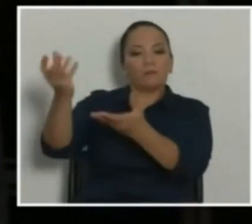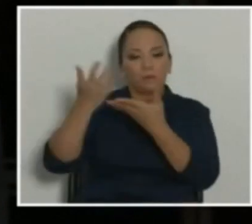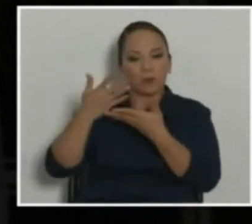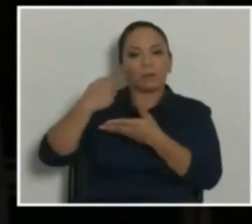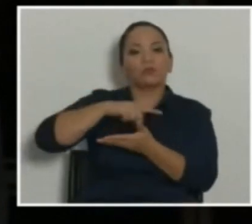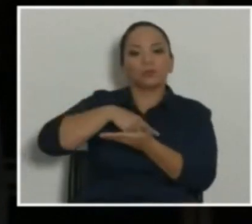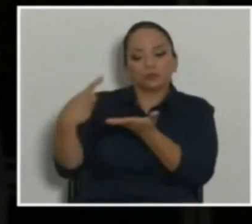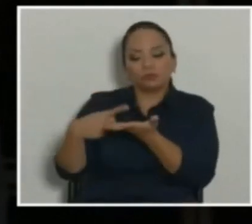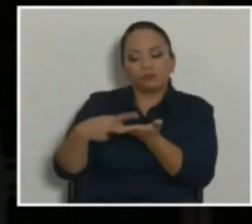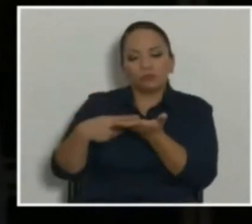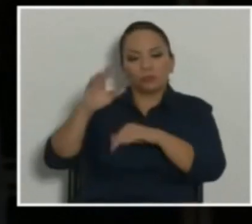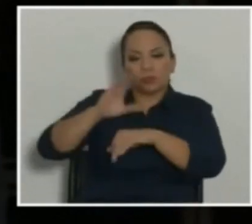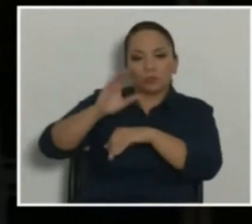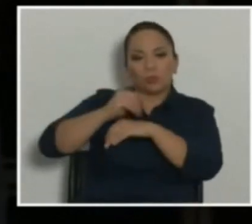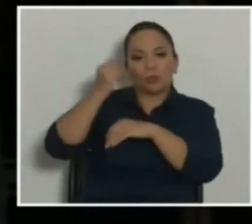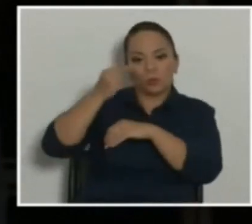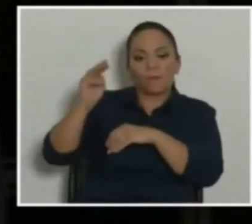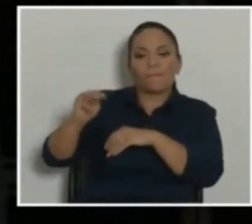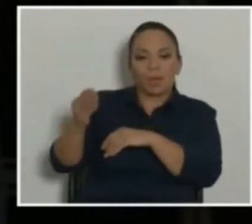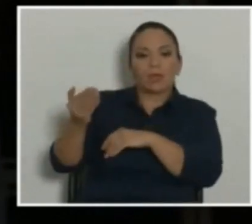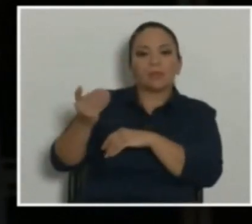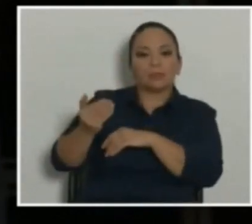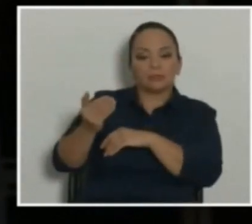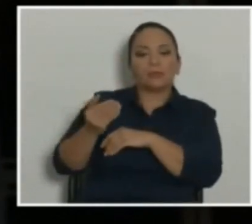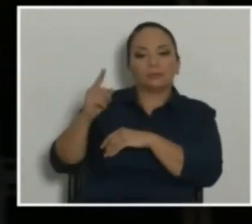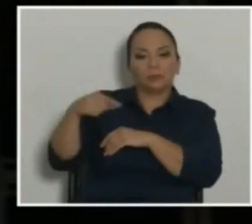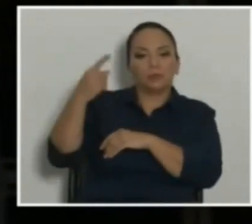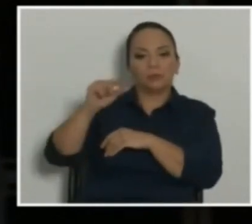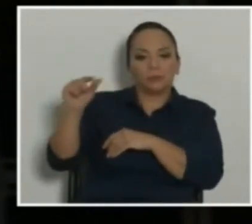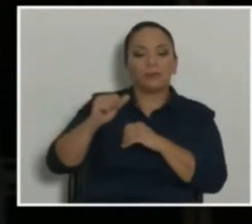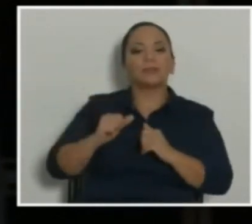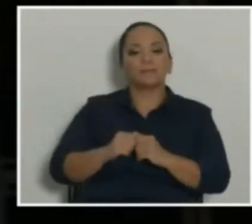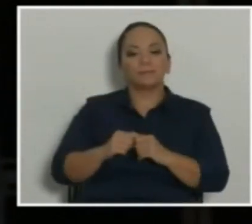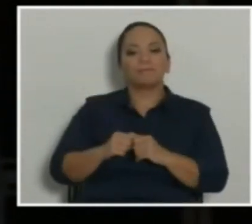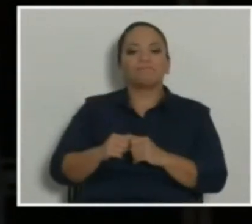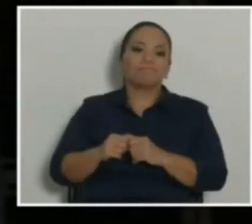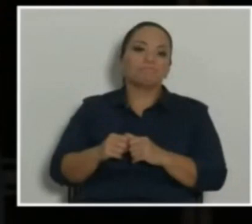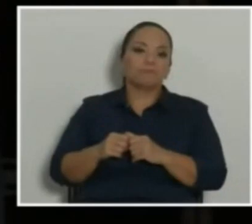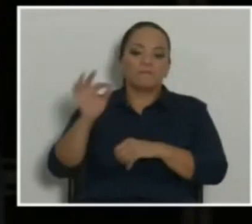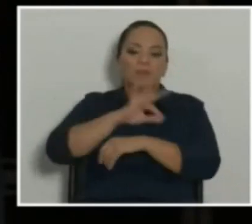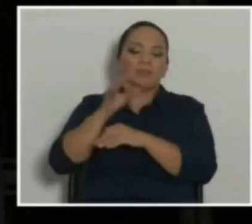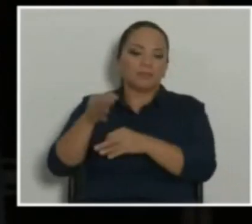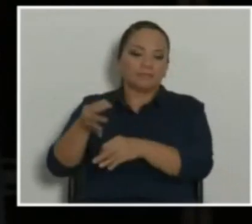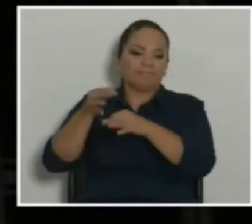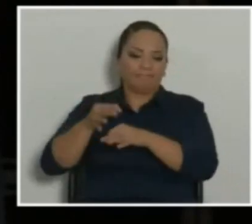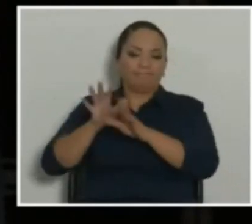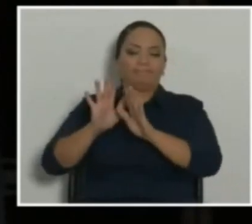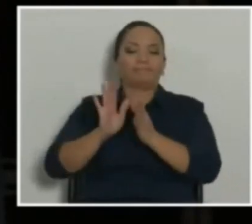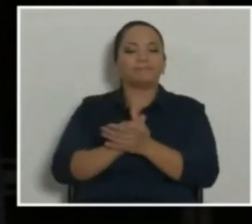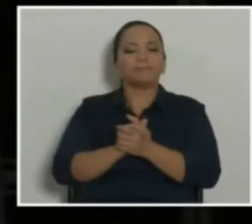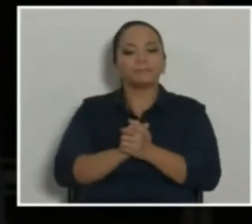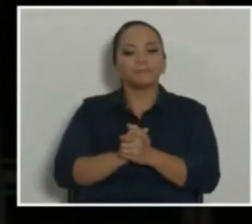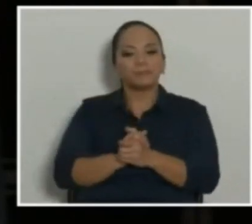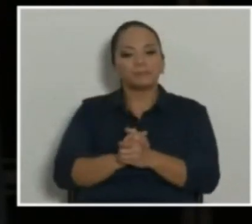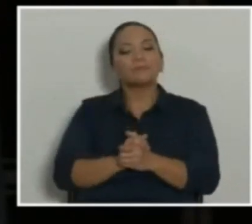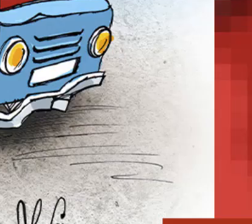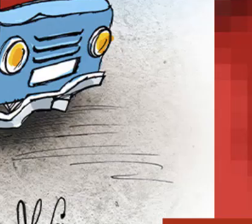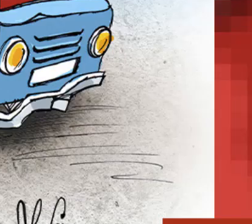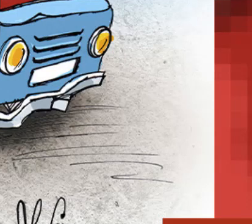discutirlo el Consejo de Gobierno el martes de la semana entrante, que cambiamos la fecha. Sí,